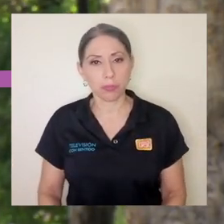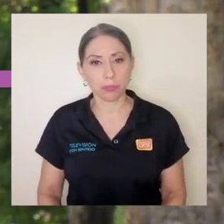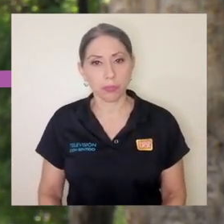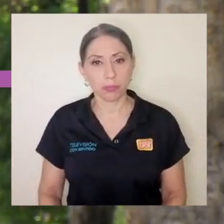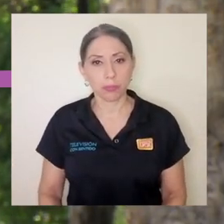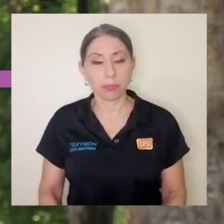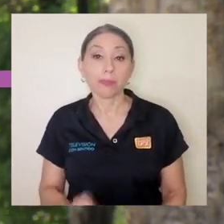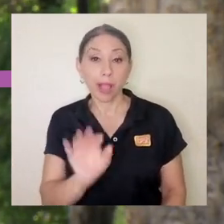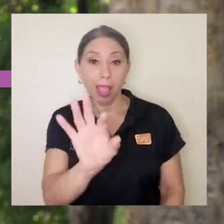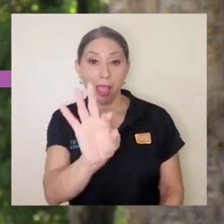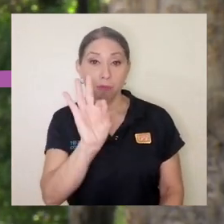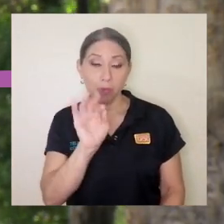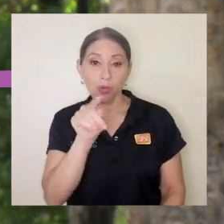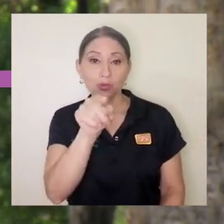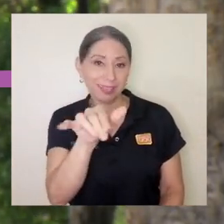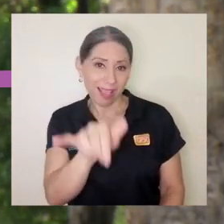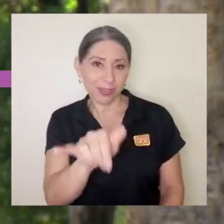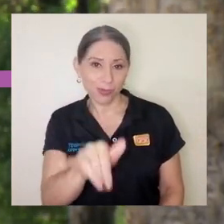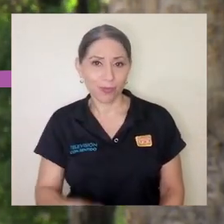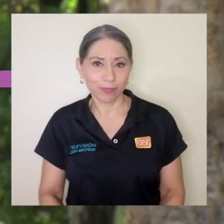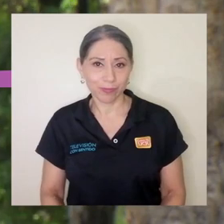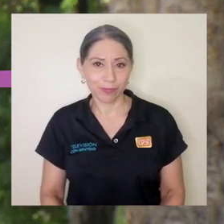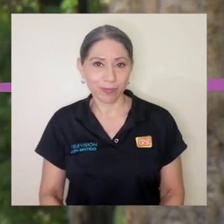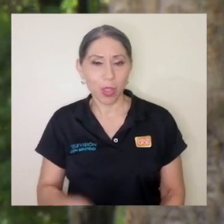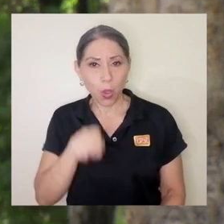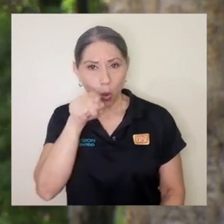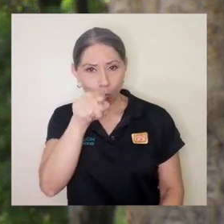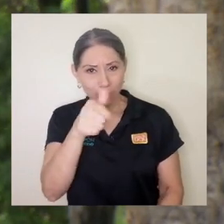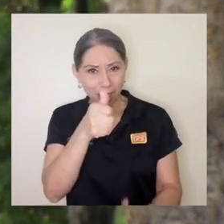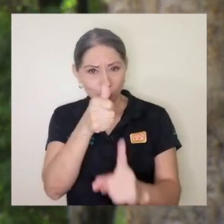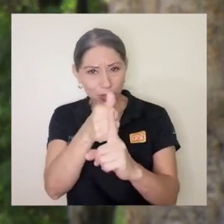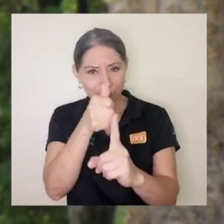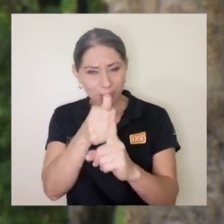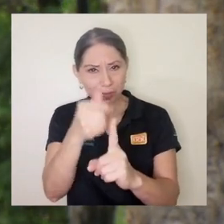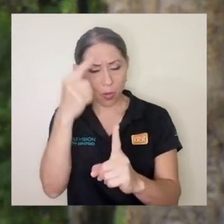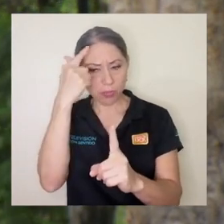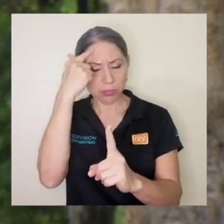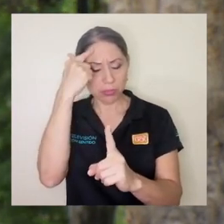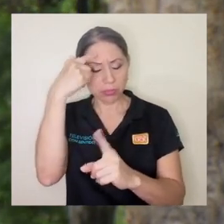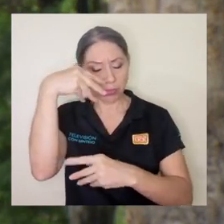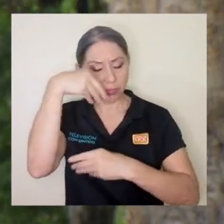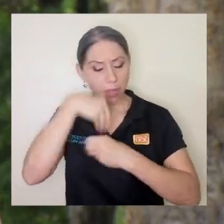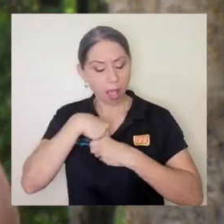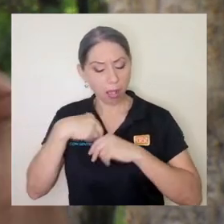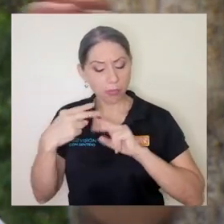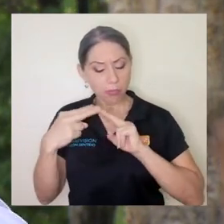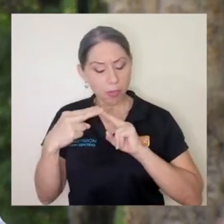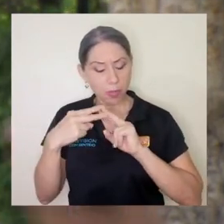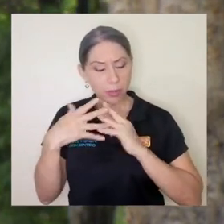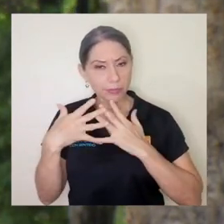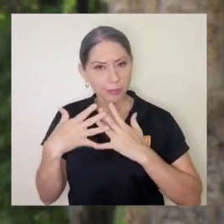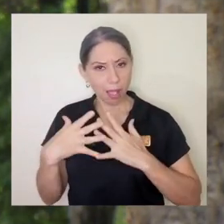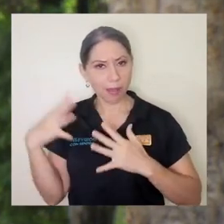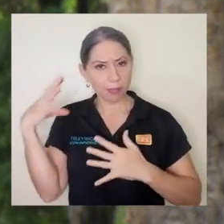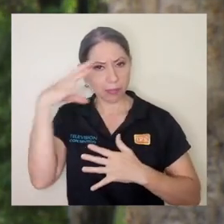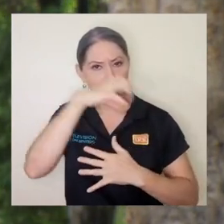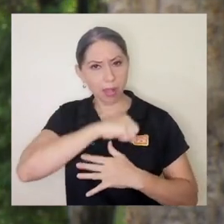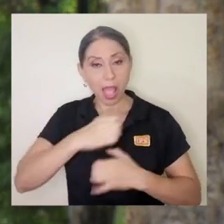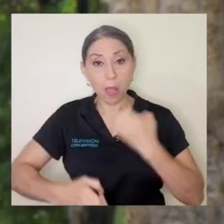la invitación es esa acércate a ti mismo y las emociones es un buen